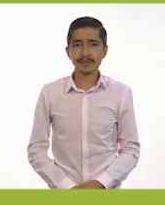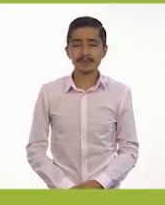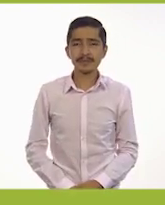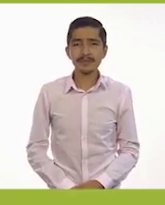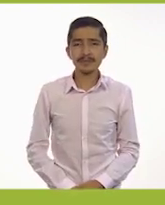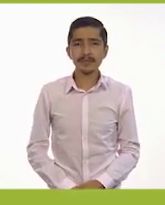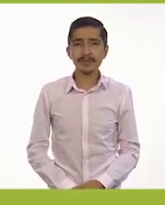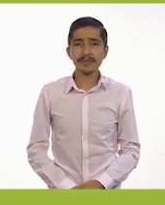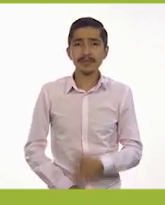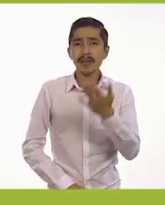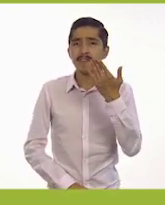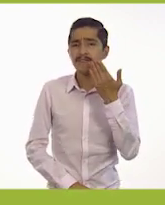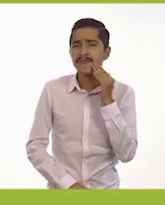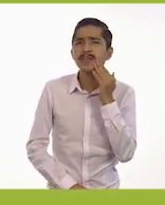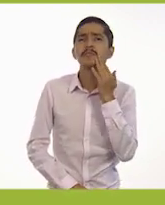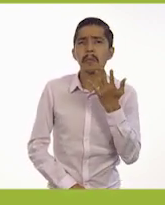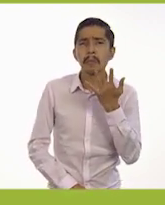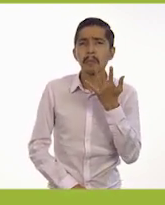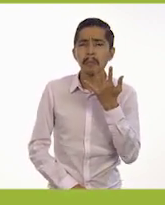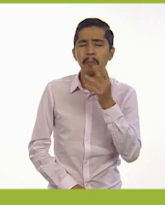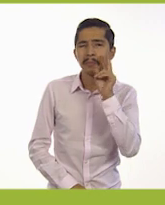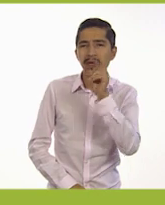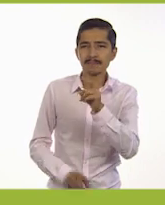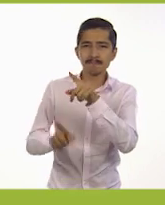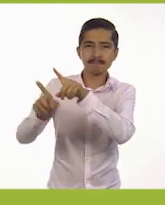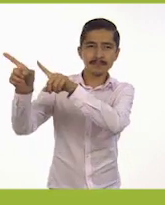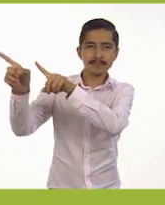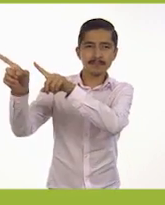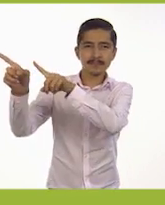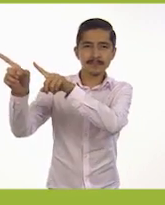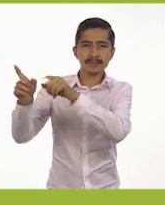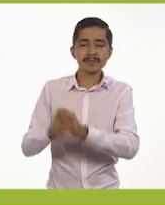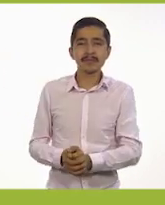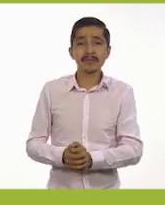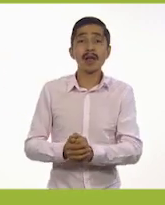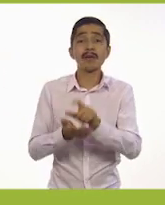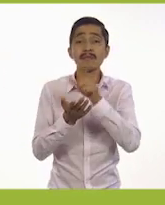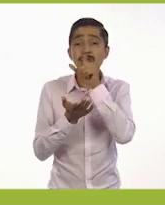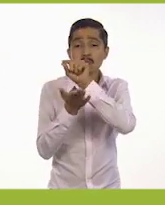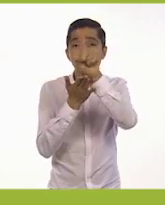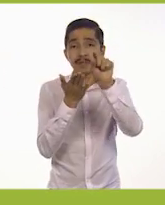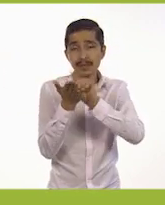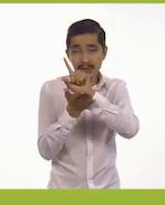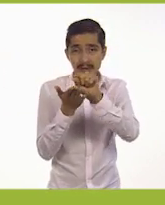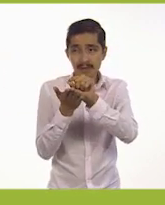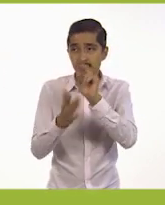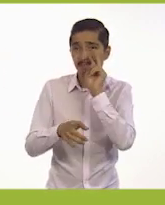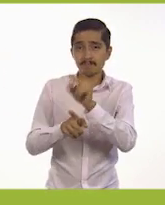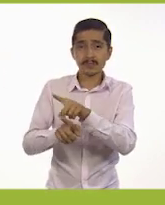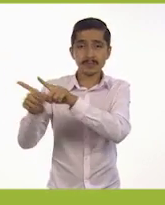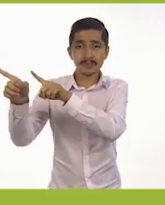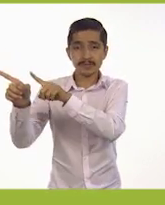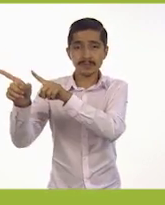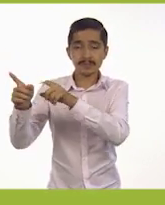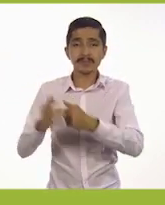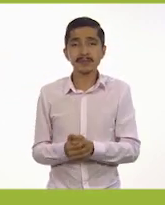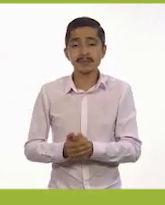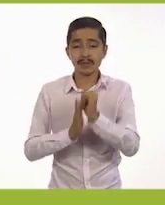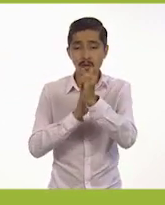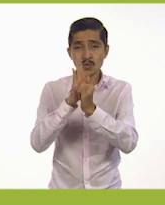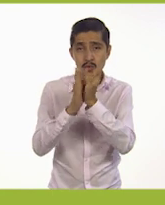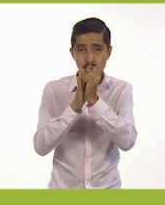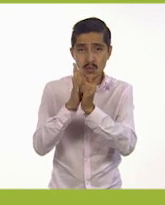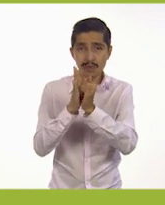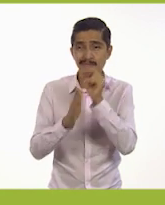¡Gracias por ver el video! Facebook, arroba CEPMX, Twitter, arroba CEP-MX, YouTube,